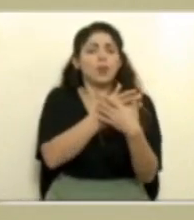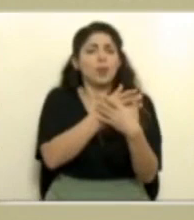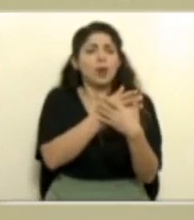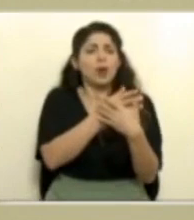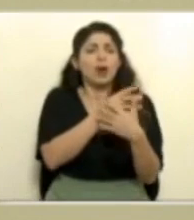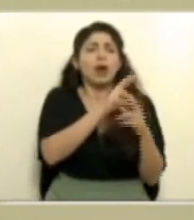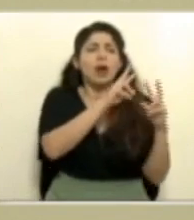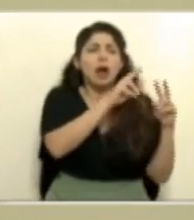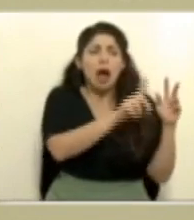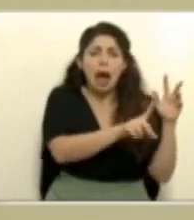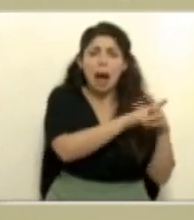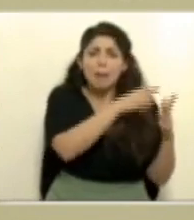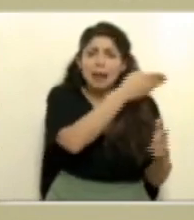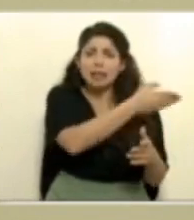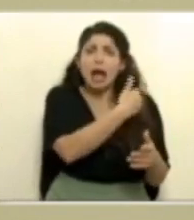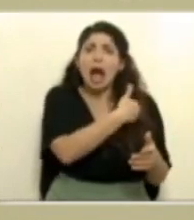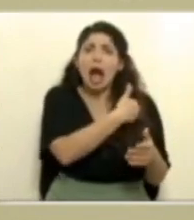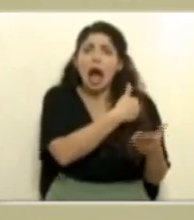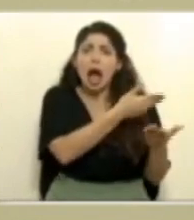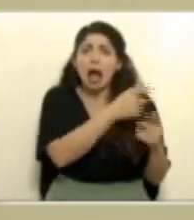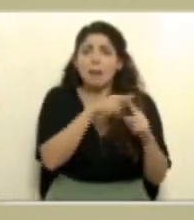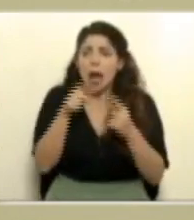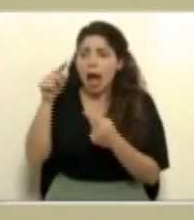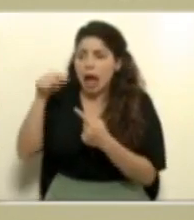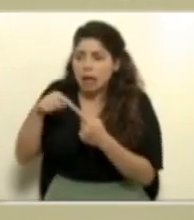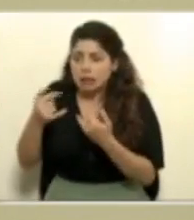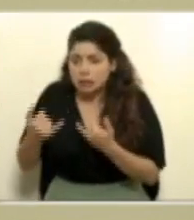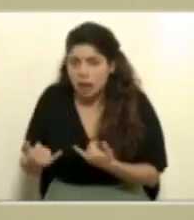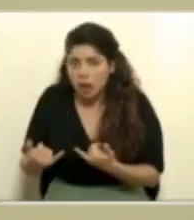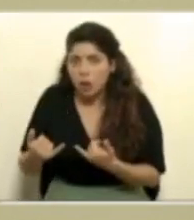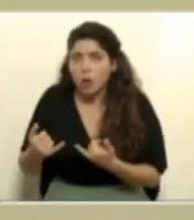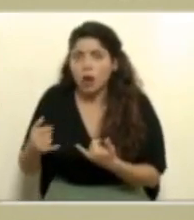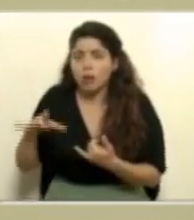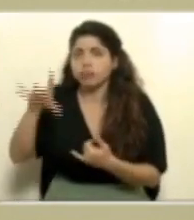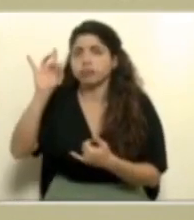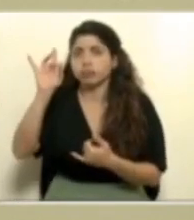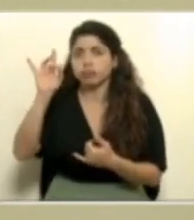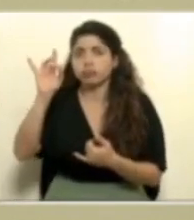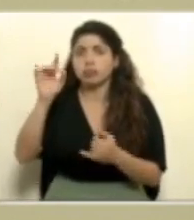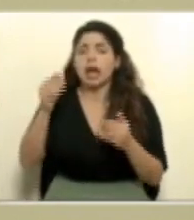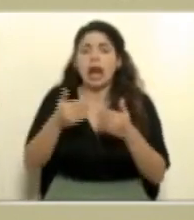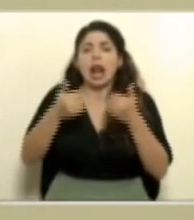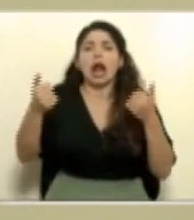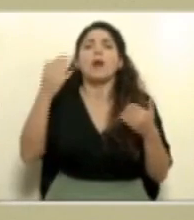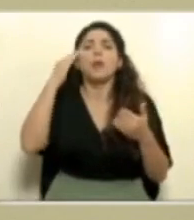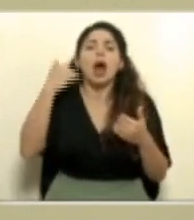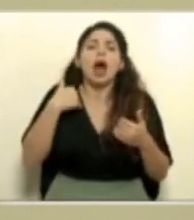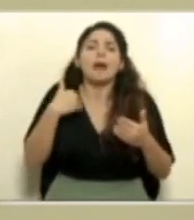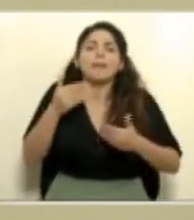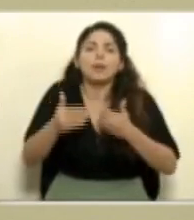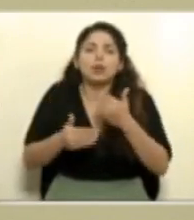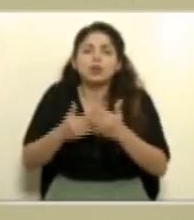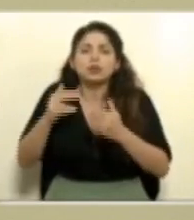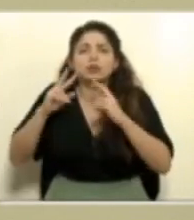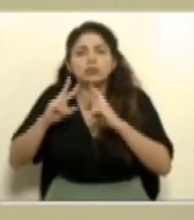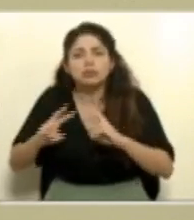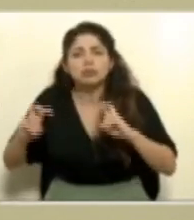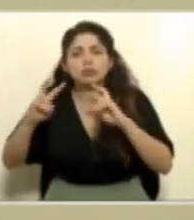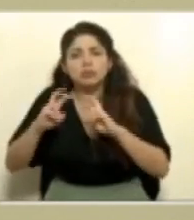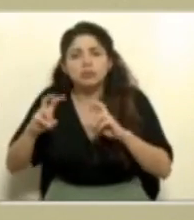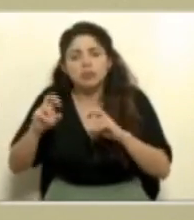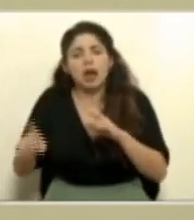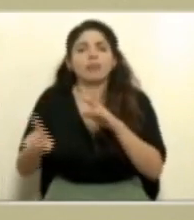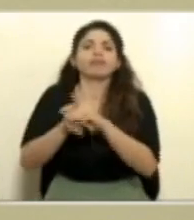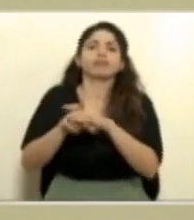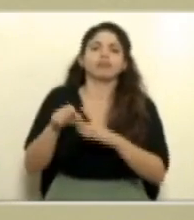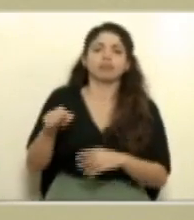la variante ya estaba presente en estas personas y la detección propiamente. Los